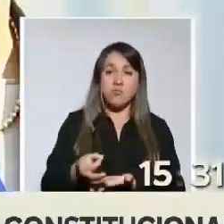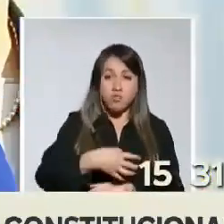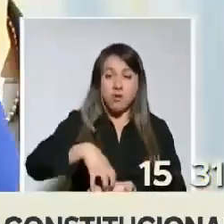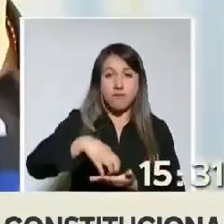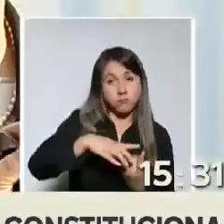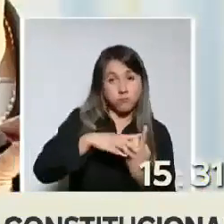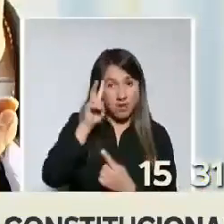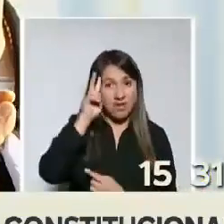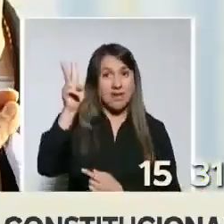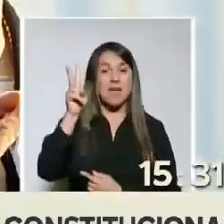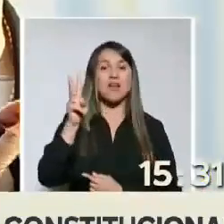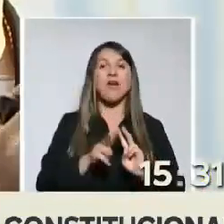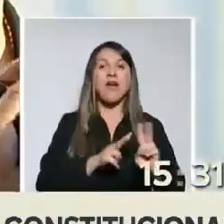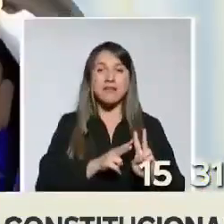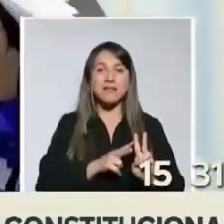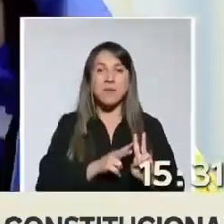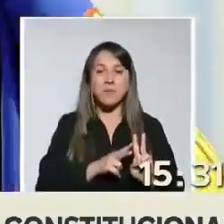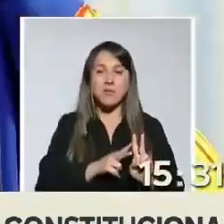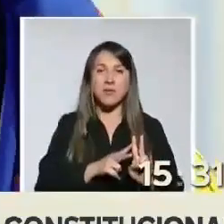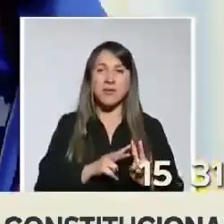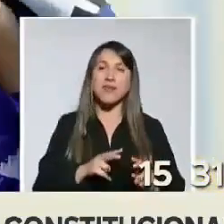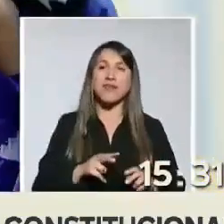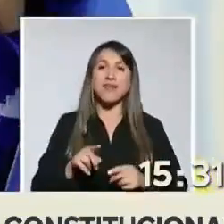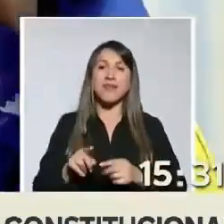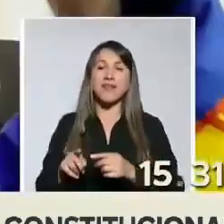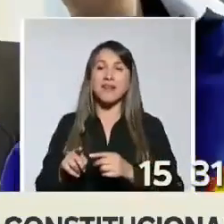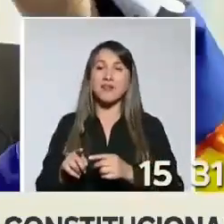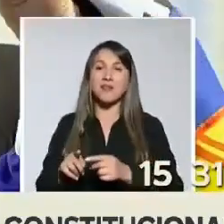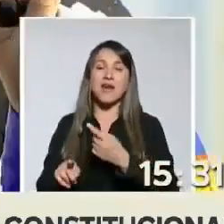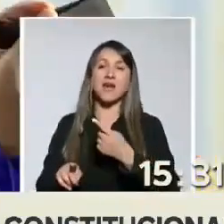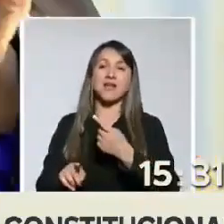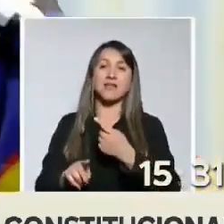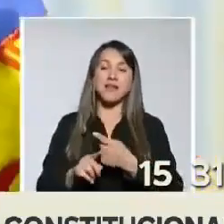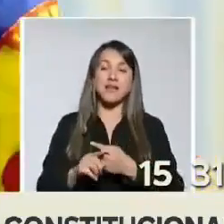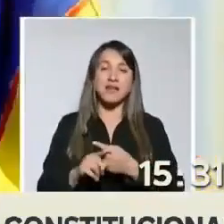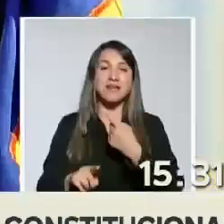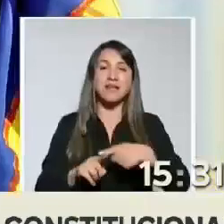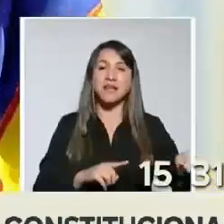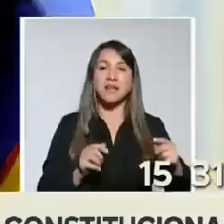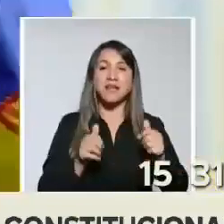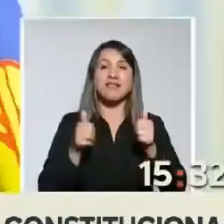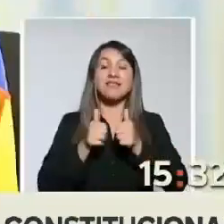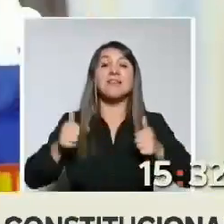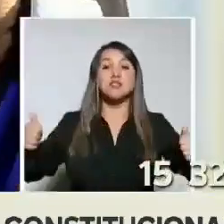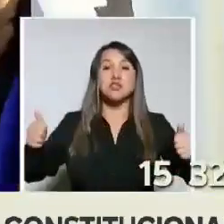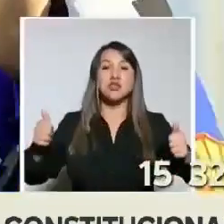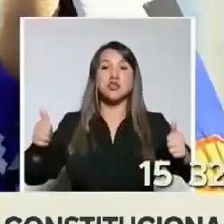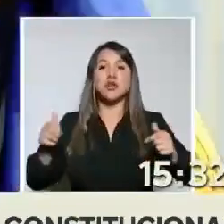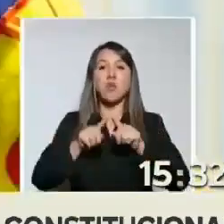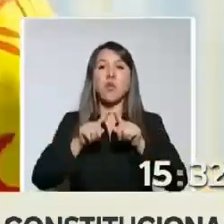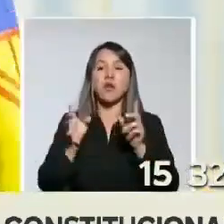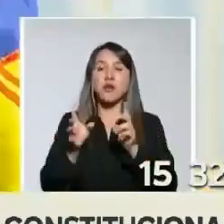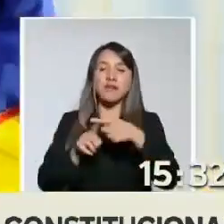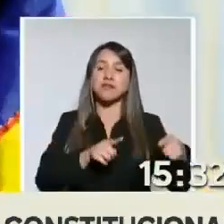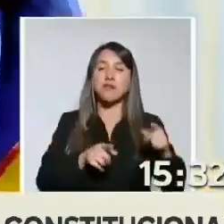establecimos de que iba a ser una dirección rotativa, una redirección colectiva,